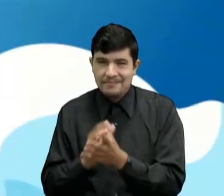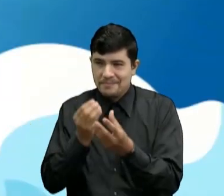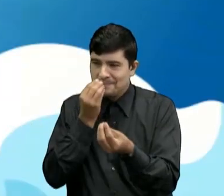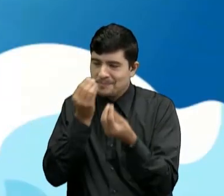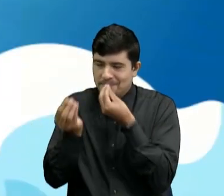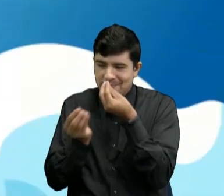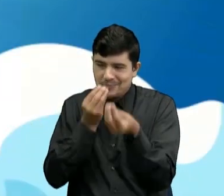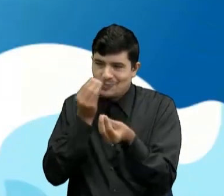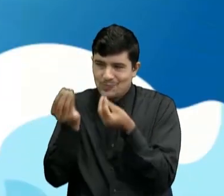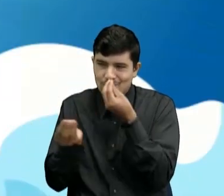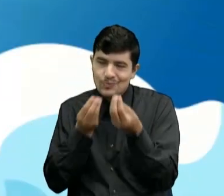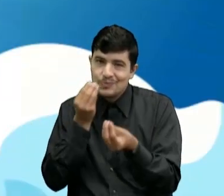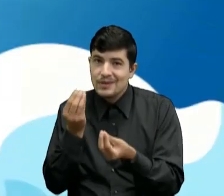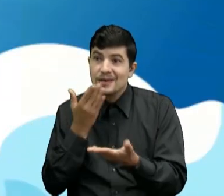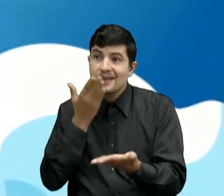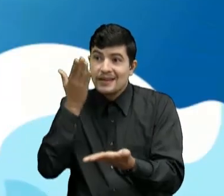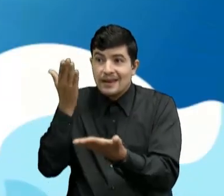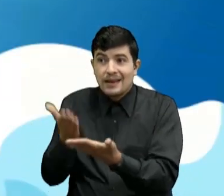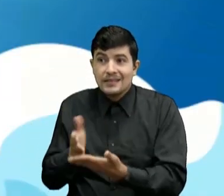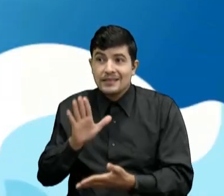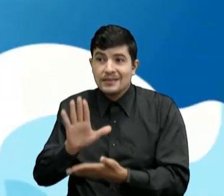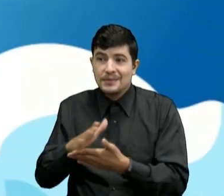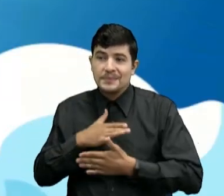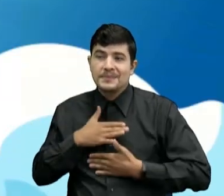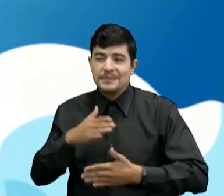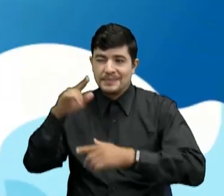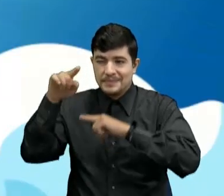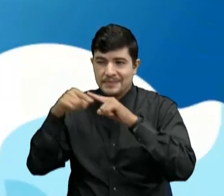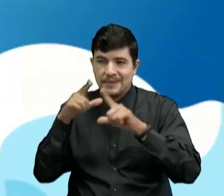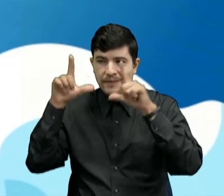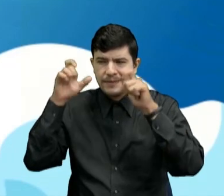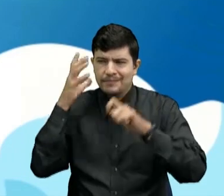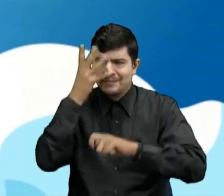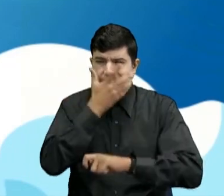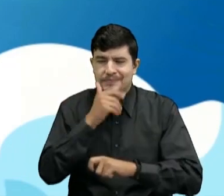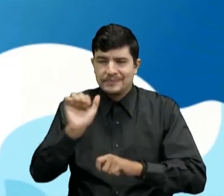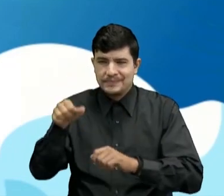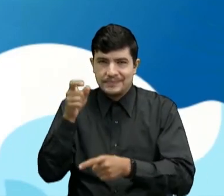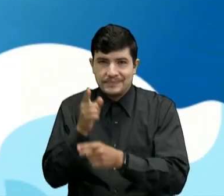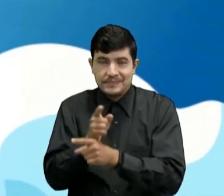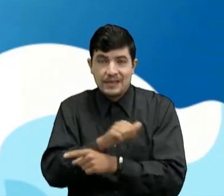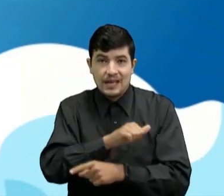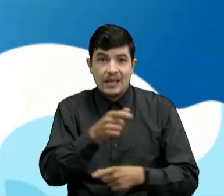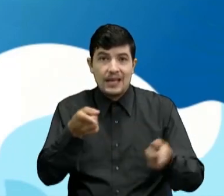Muchos Muchos besos Gracias por ese saludo Mi amor Tengo también